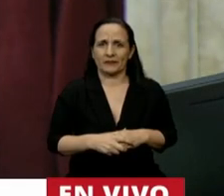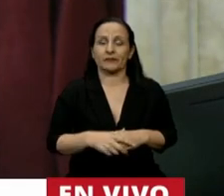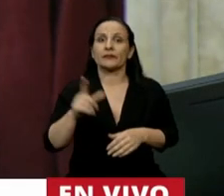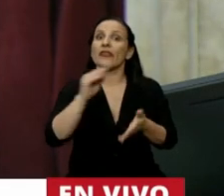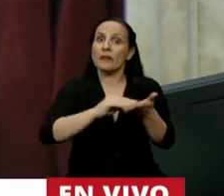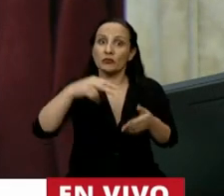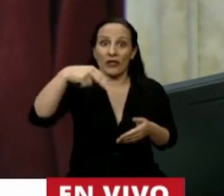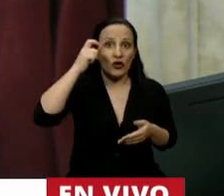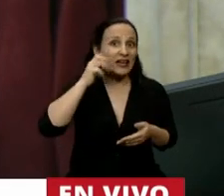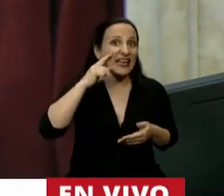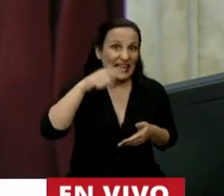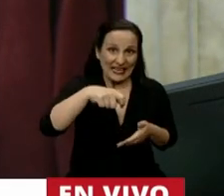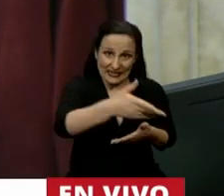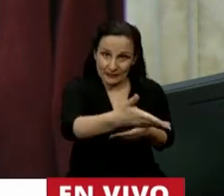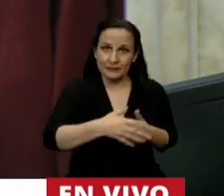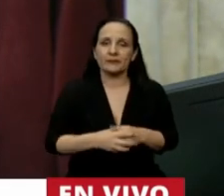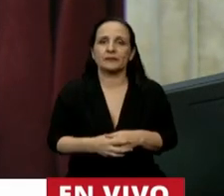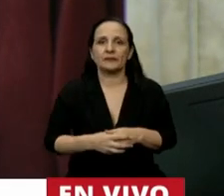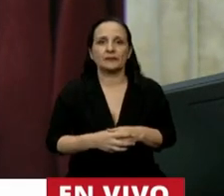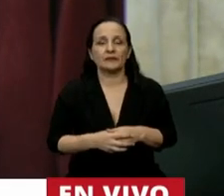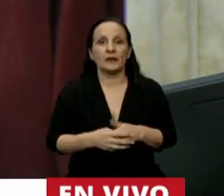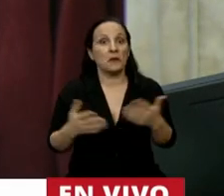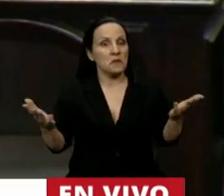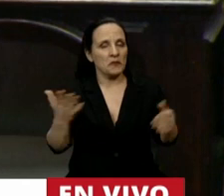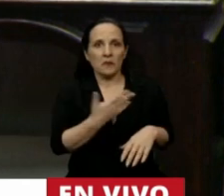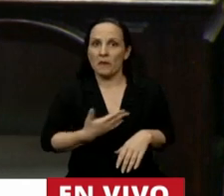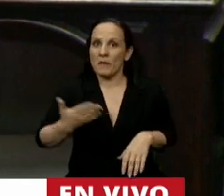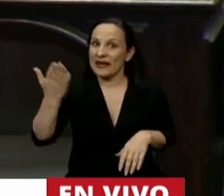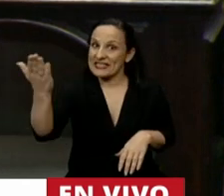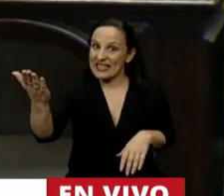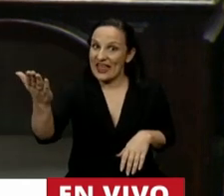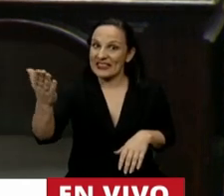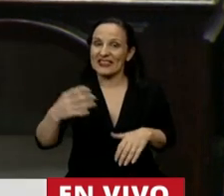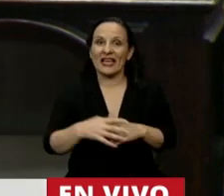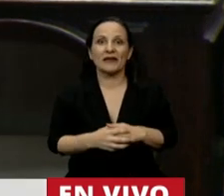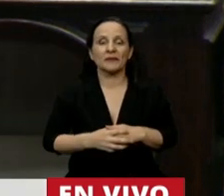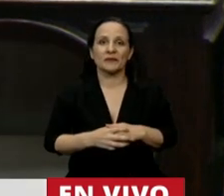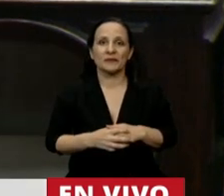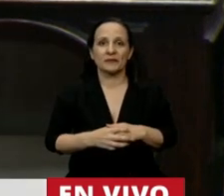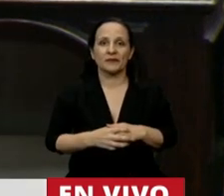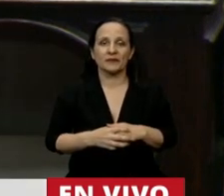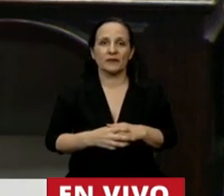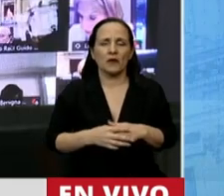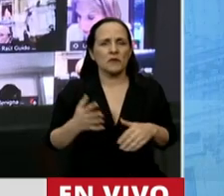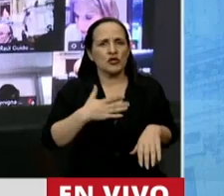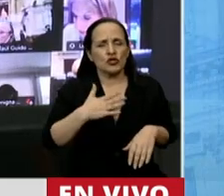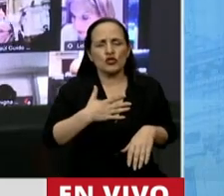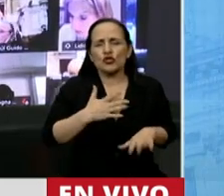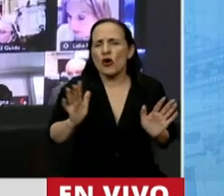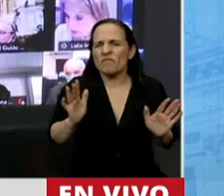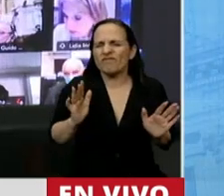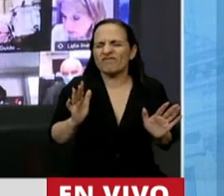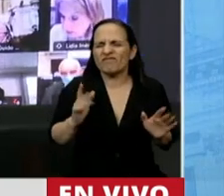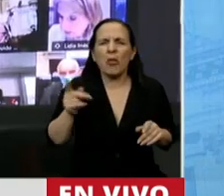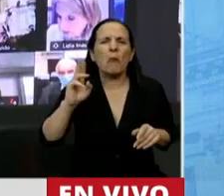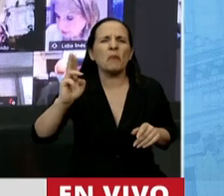Diputado Negri, tiene la palabra. Señor Presidente, no acostumbro a hacer cuestiones